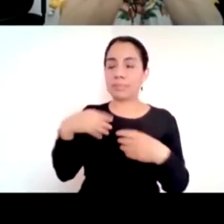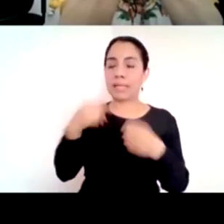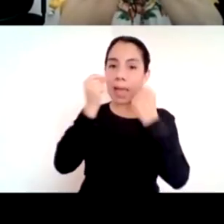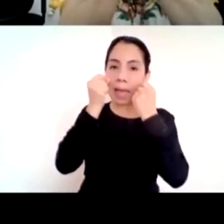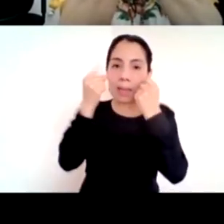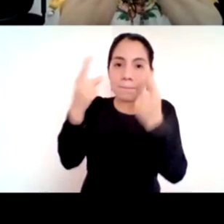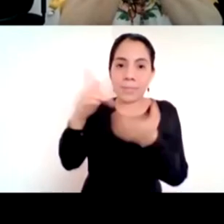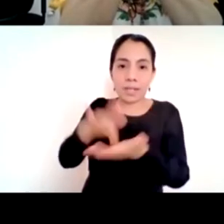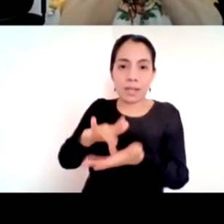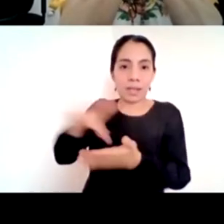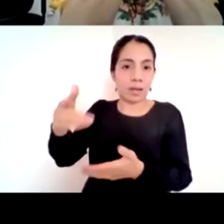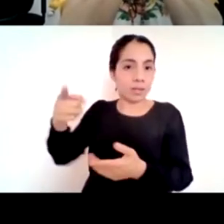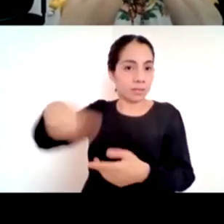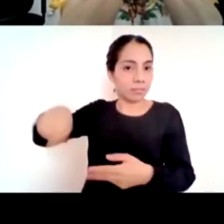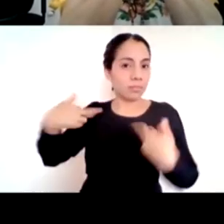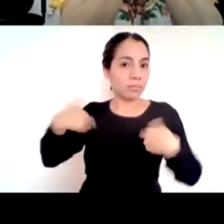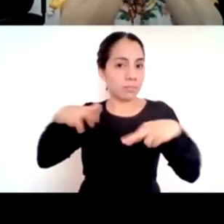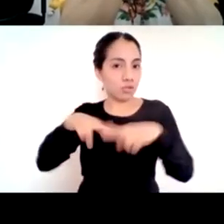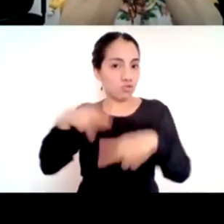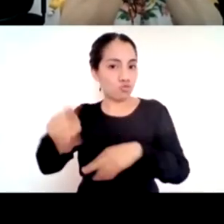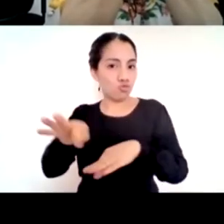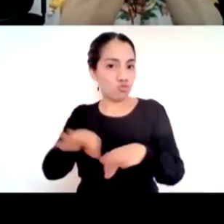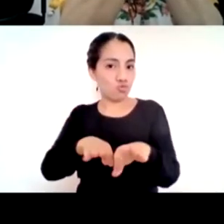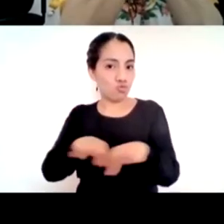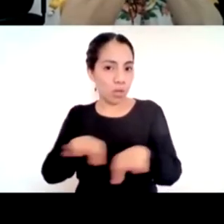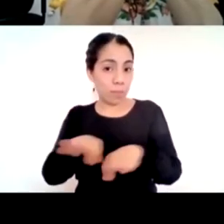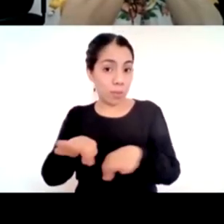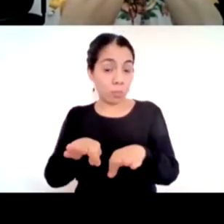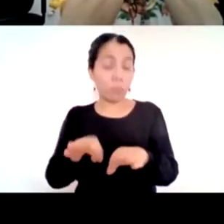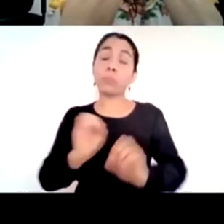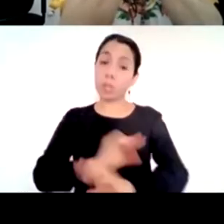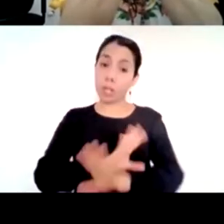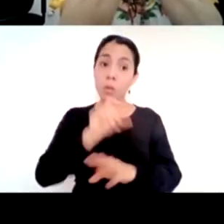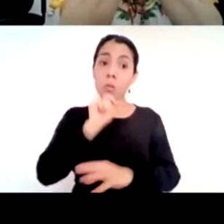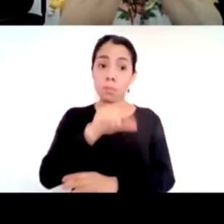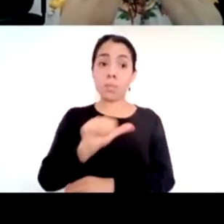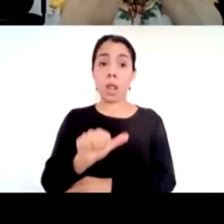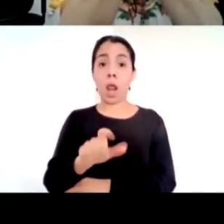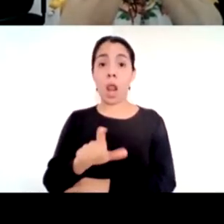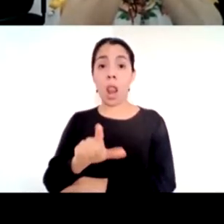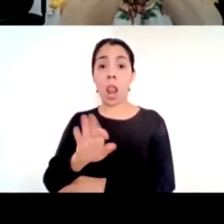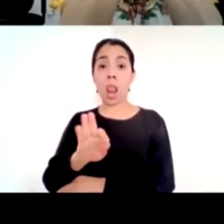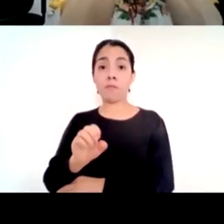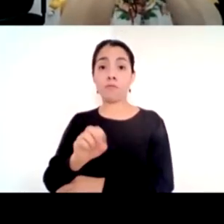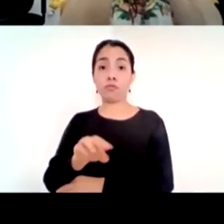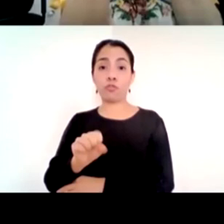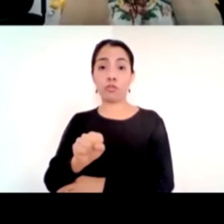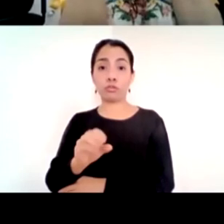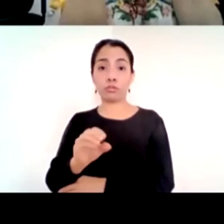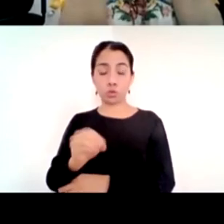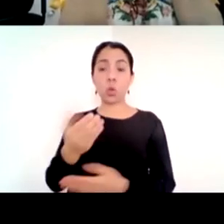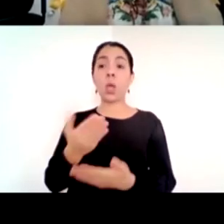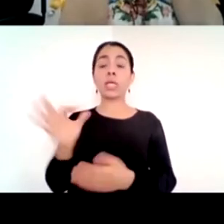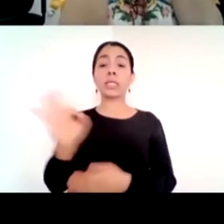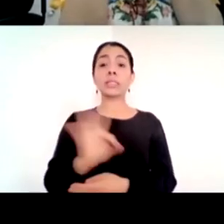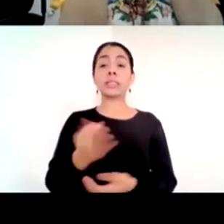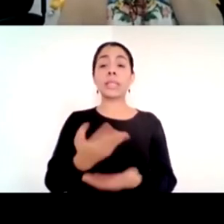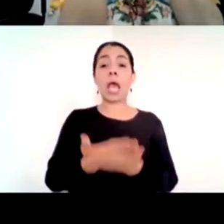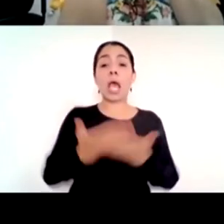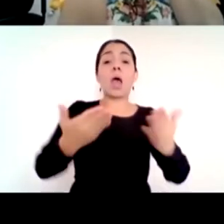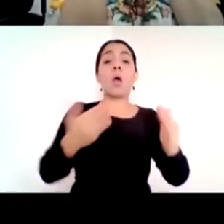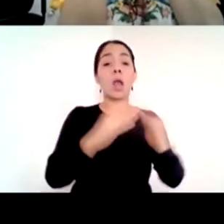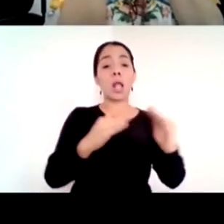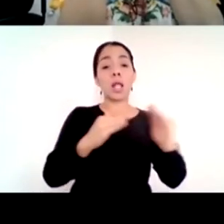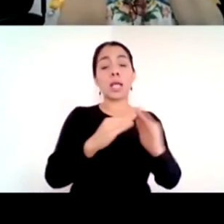pues si las madres de familia fundamentalmente estaban al frente del aprendizaje de sus hijas e